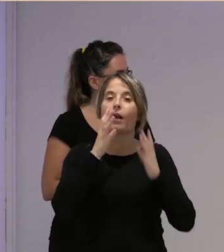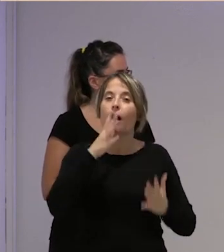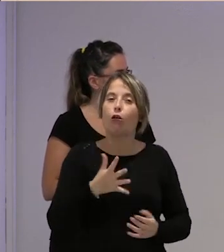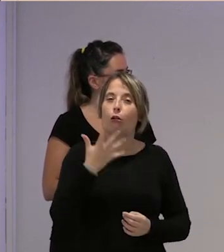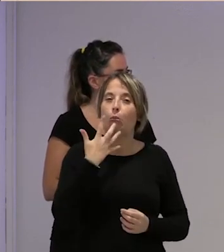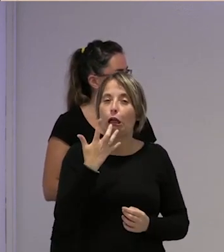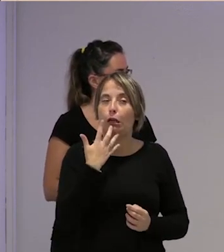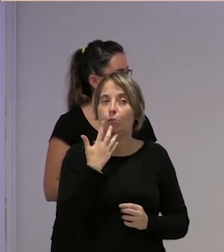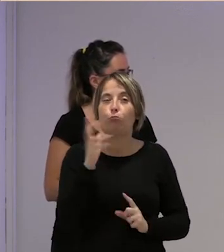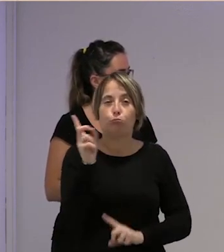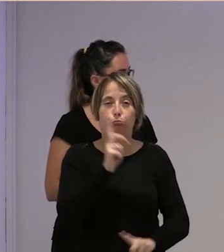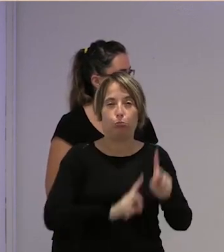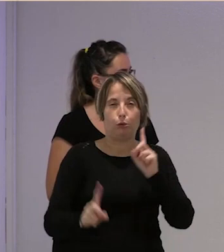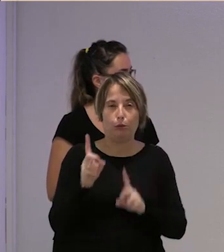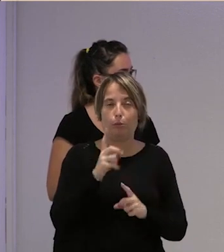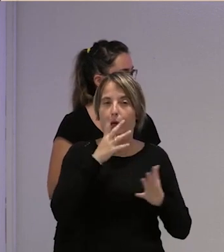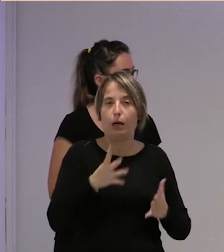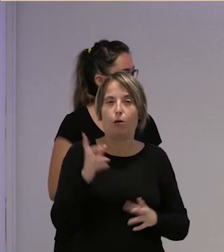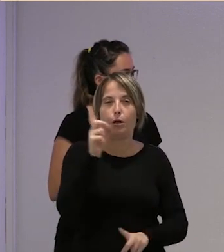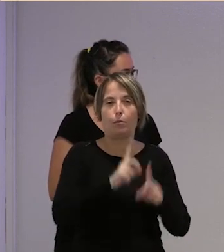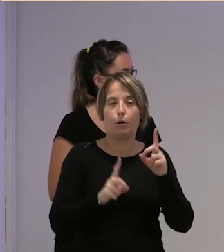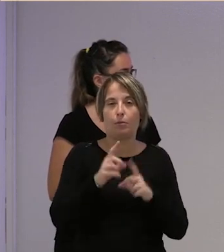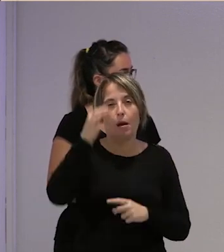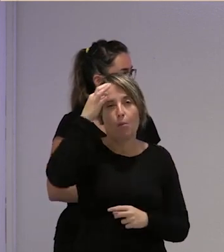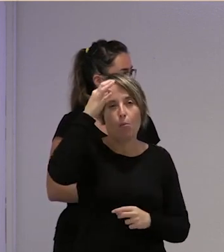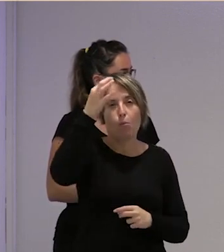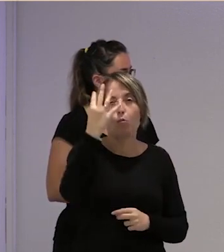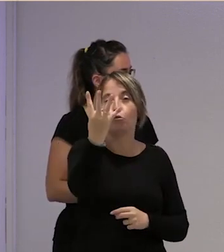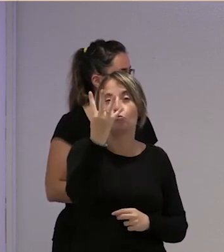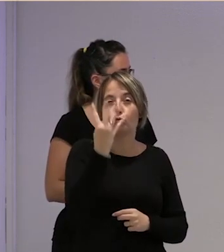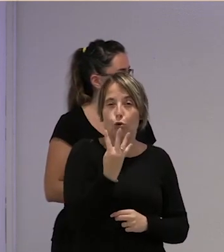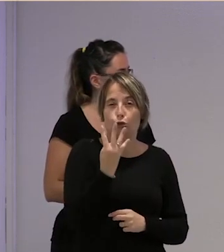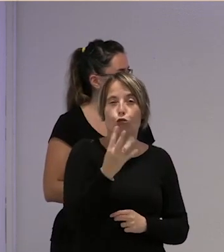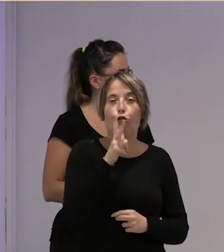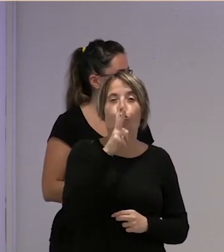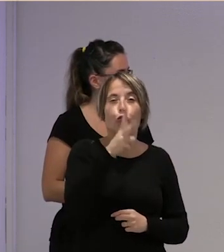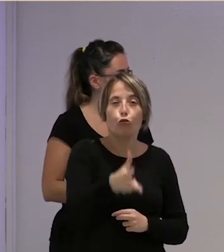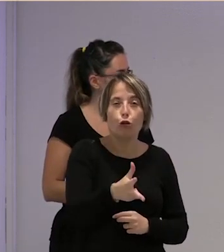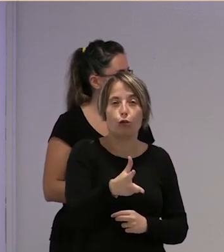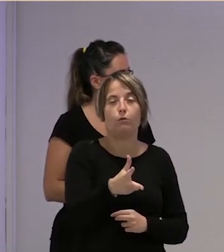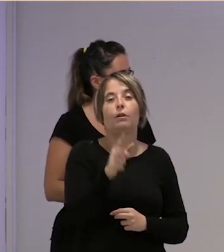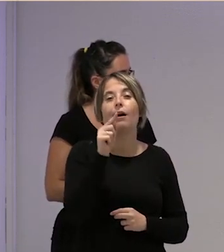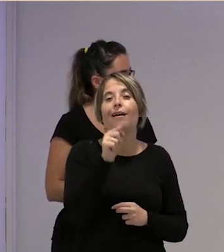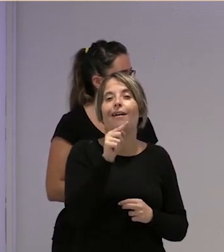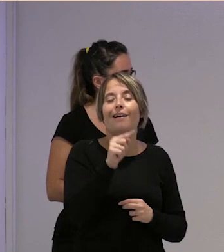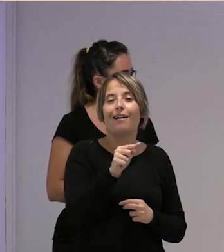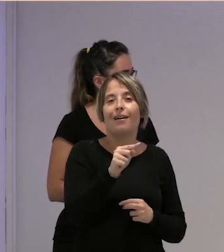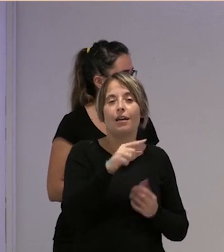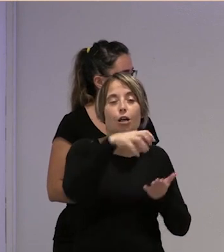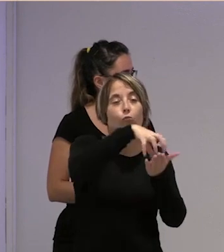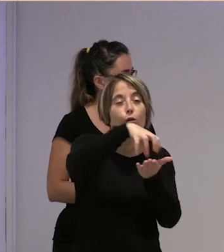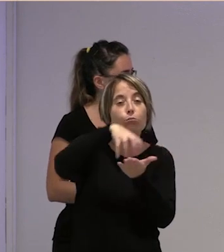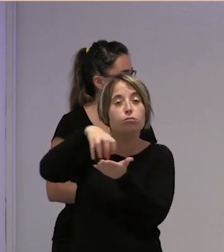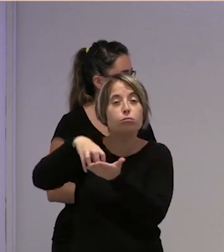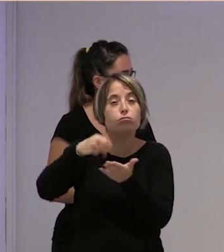auténtico problemón que hay cuatro pueblos en Huelva donde hay una treintena de asentamientos